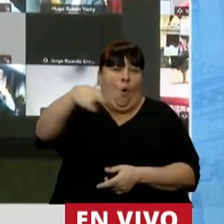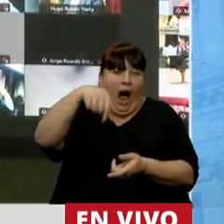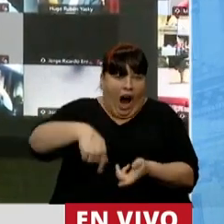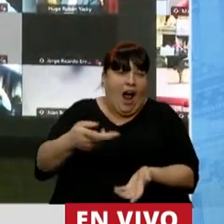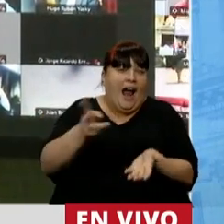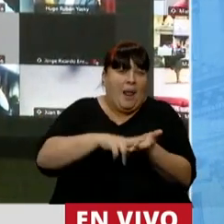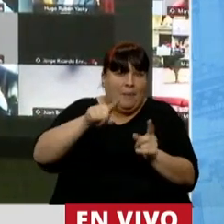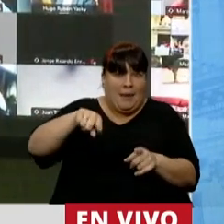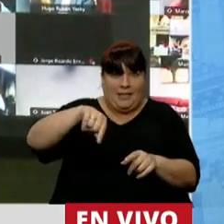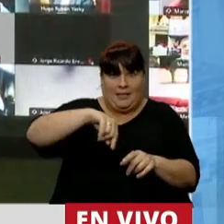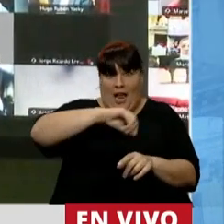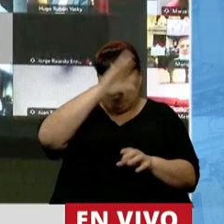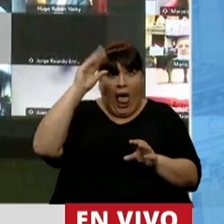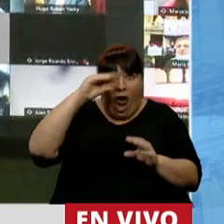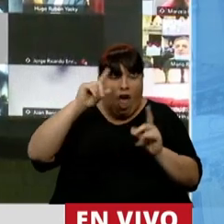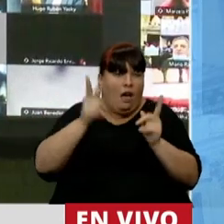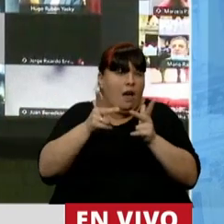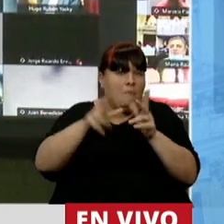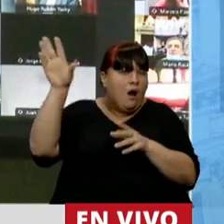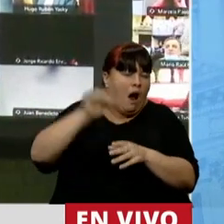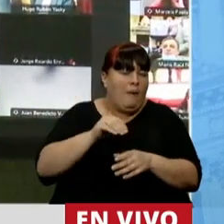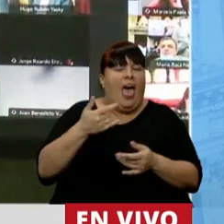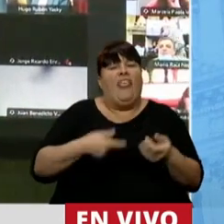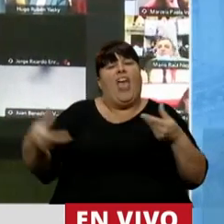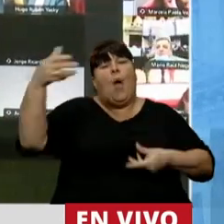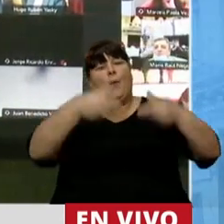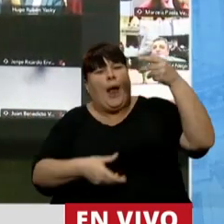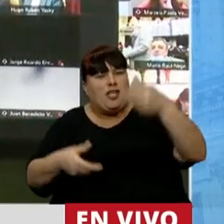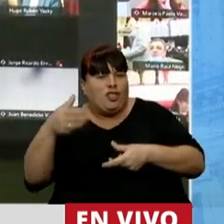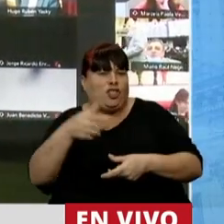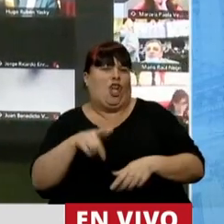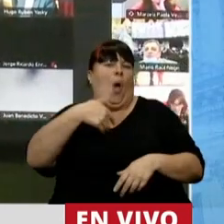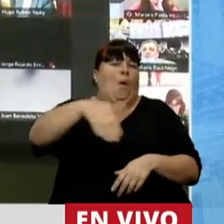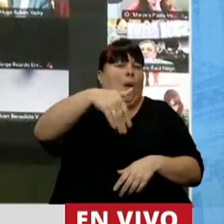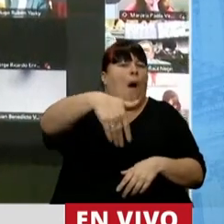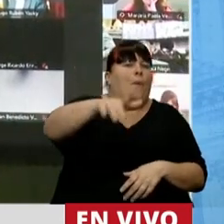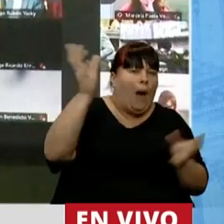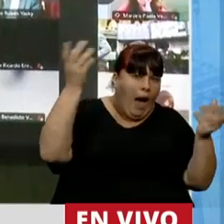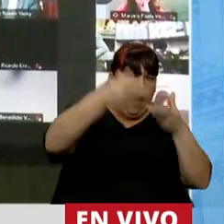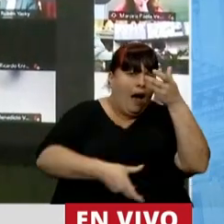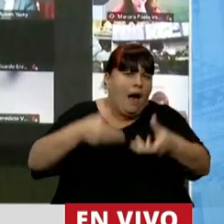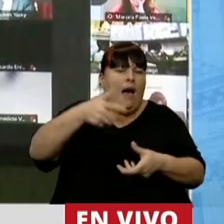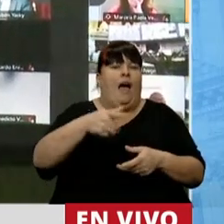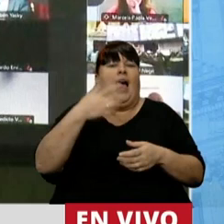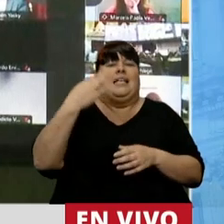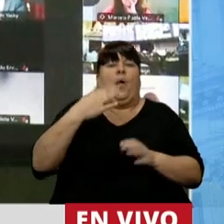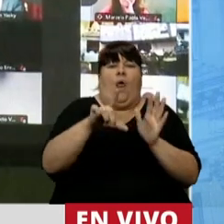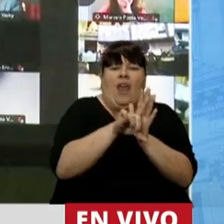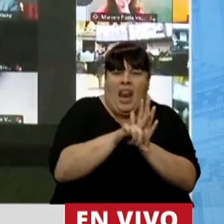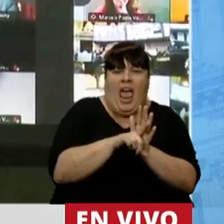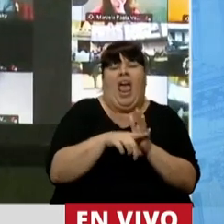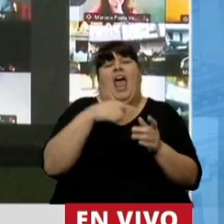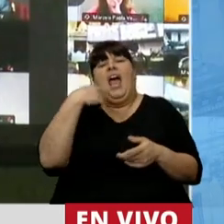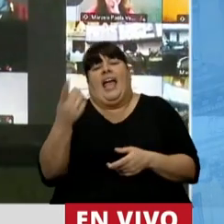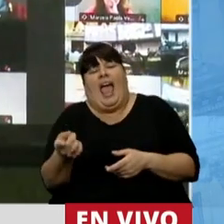repitieron toda esta noche, que las inversiones, que ya van a llegar, que la seguridad jurídica,